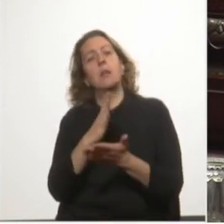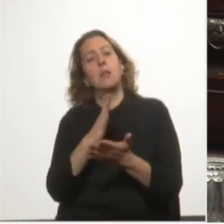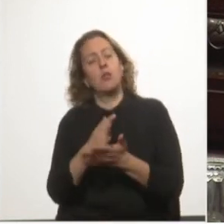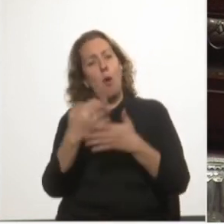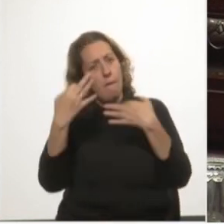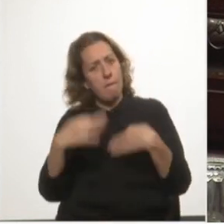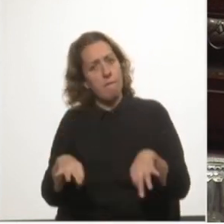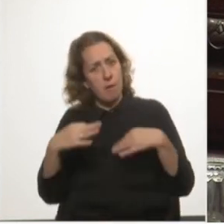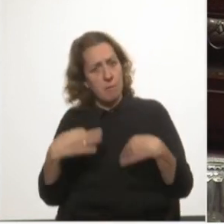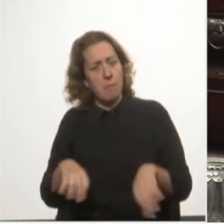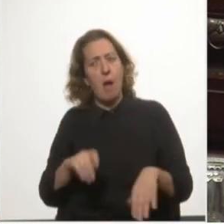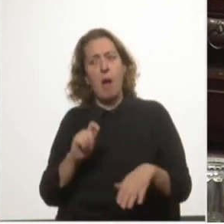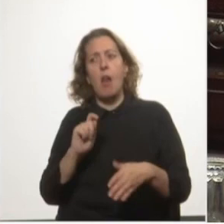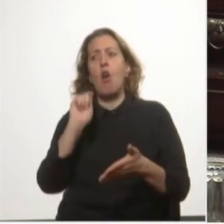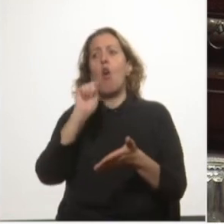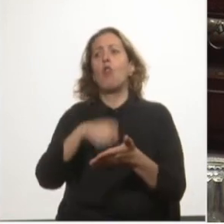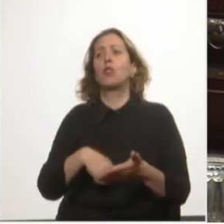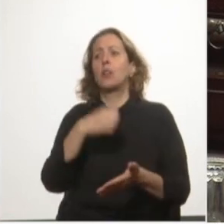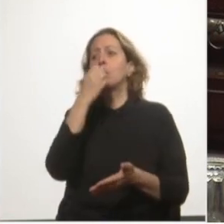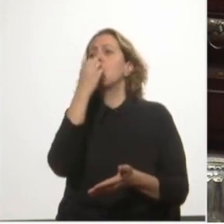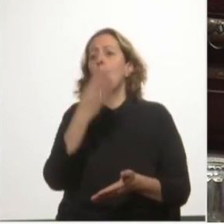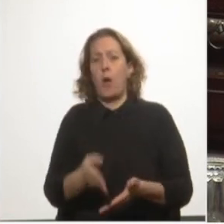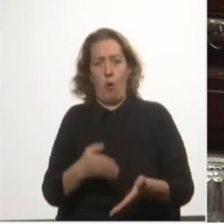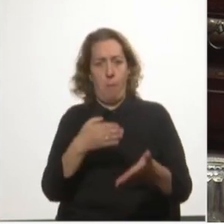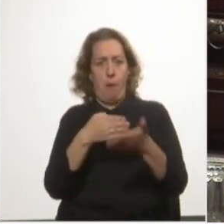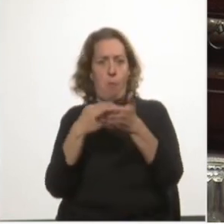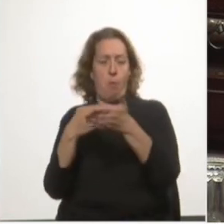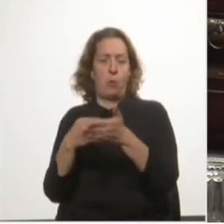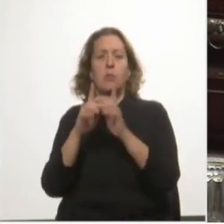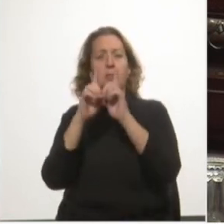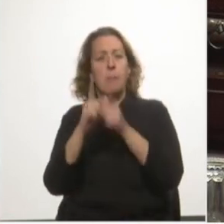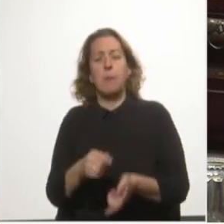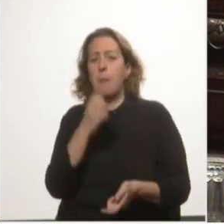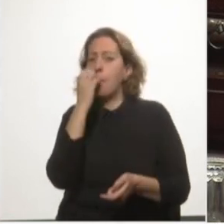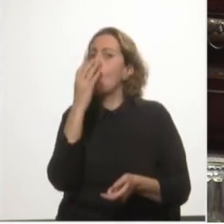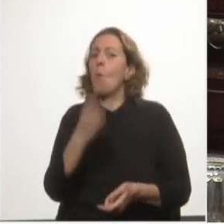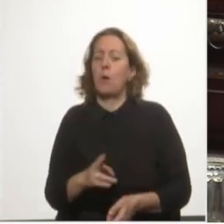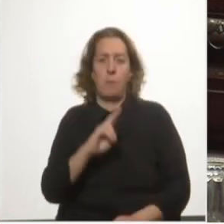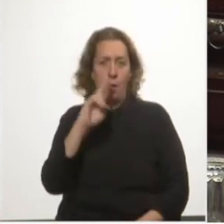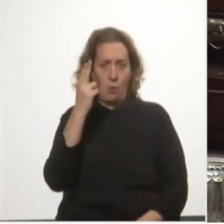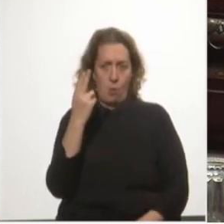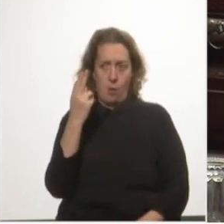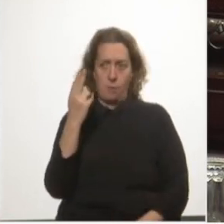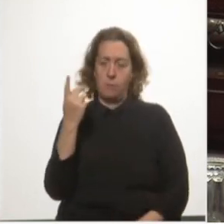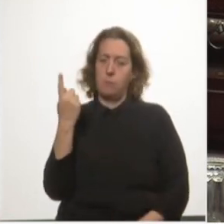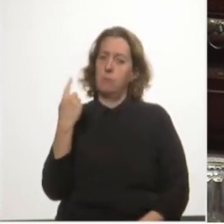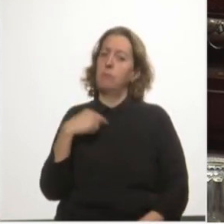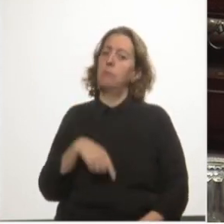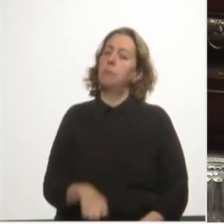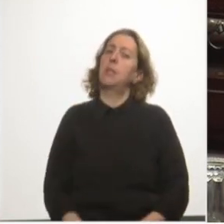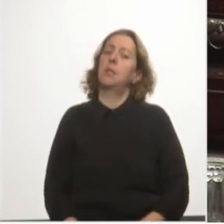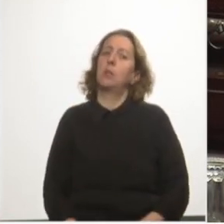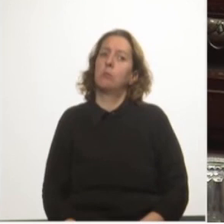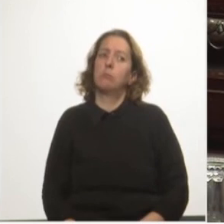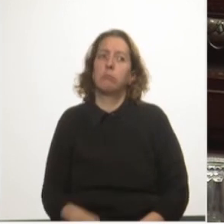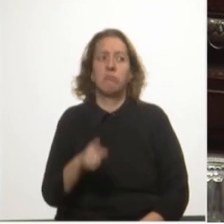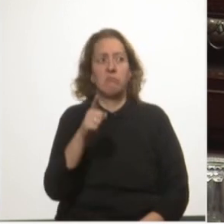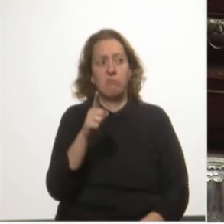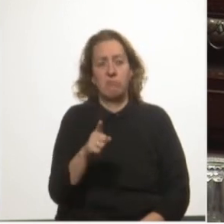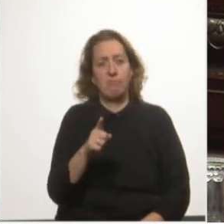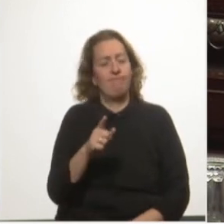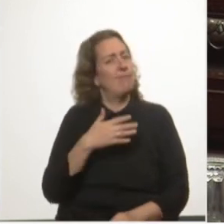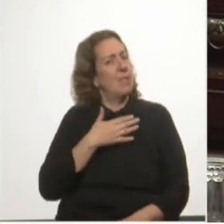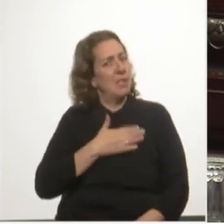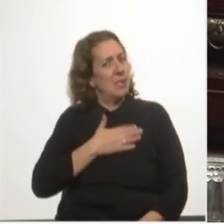contrato es bueno para el puerto y por lo tanto para el país. Ahora, difícilmente debería estar de acuerdo